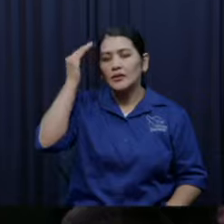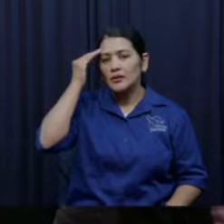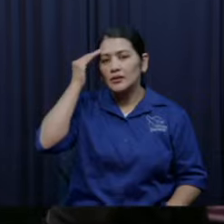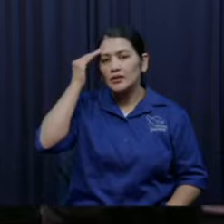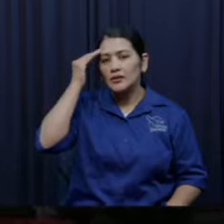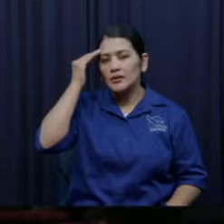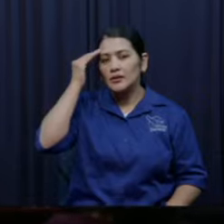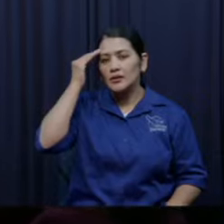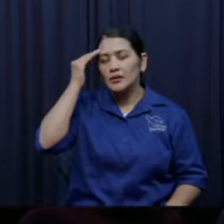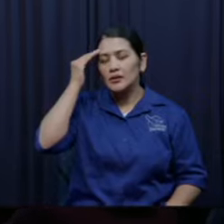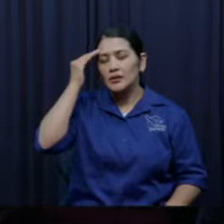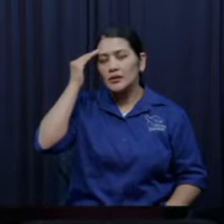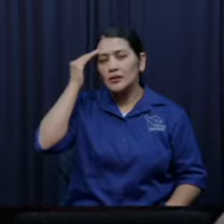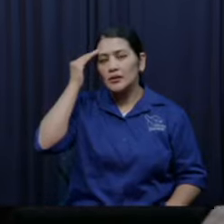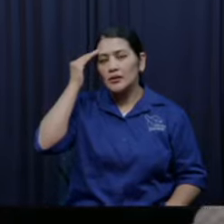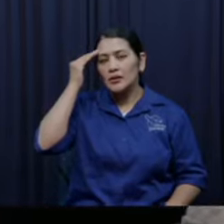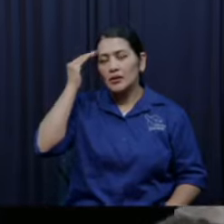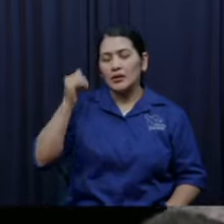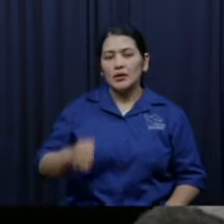Dios